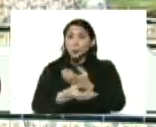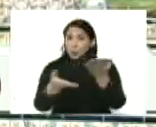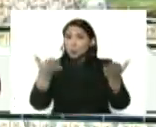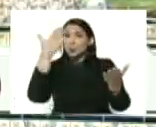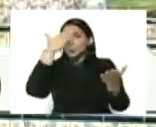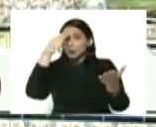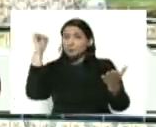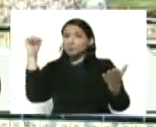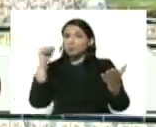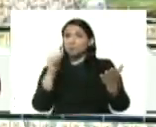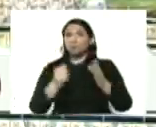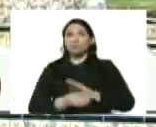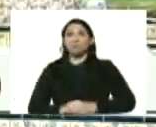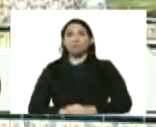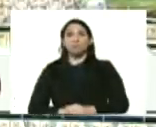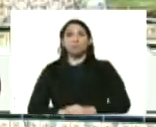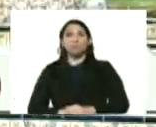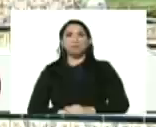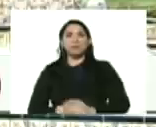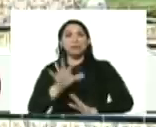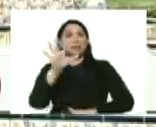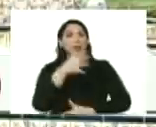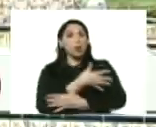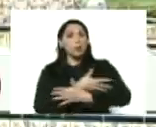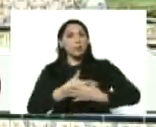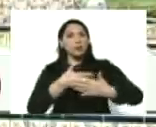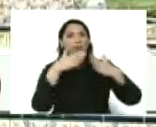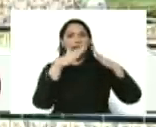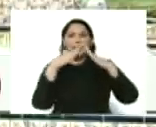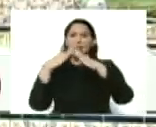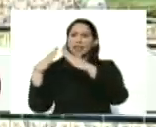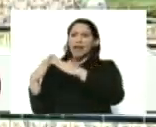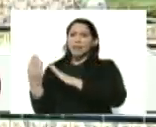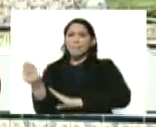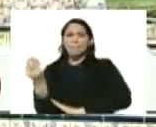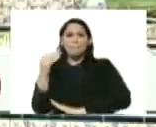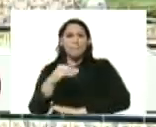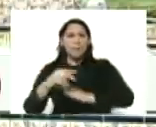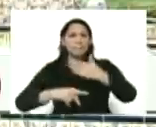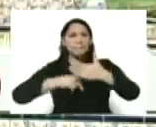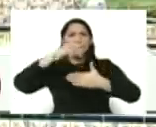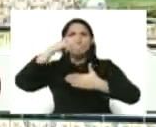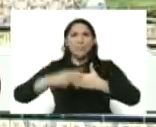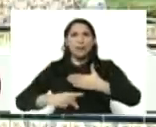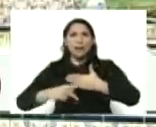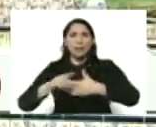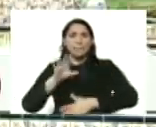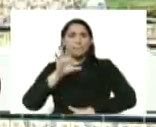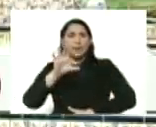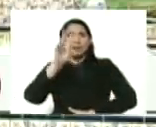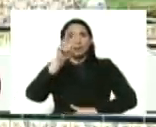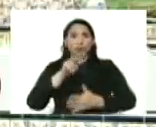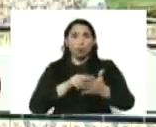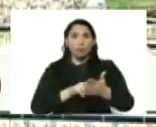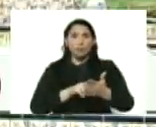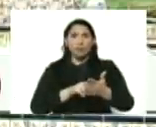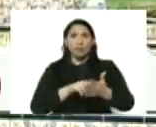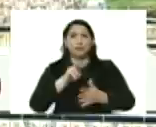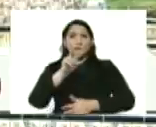que sí, 5 millones de viviendas y más en el plan de la patria 2025.